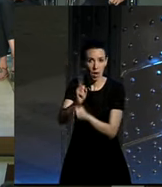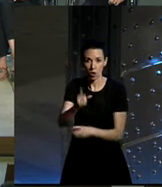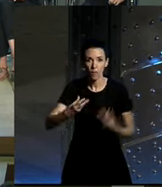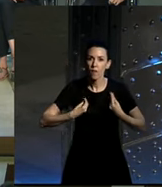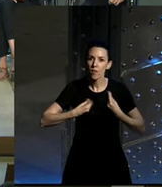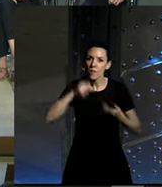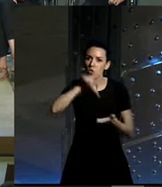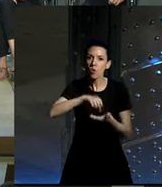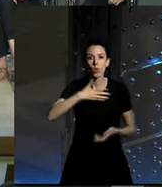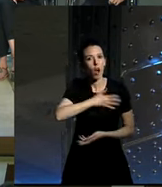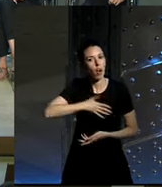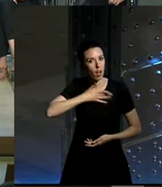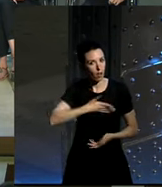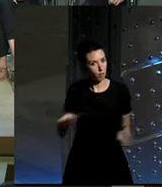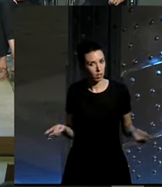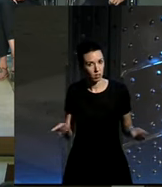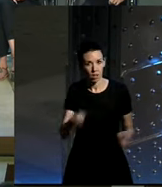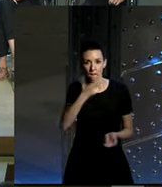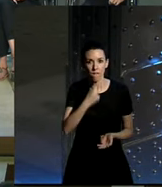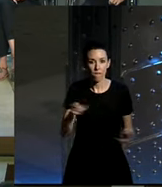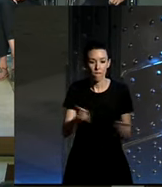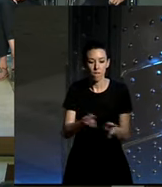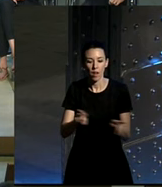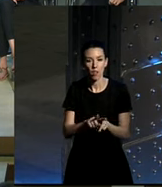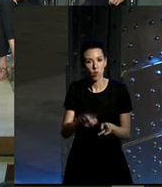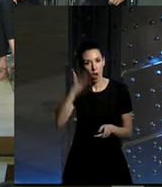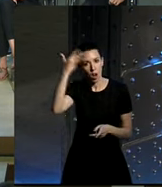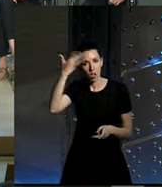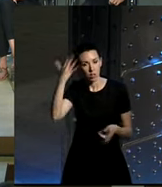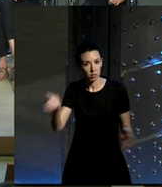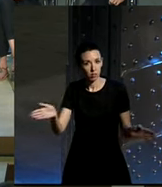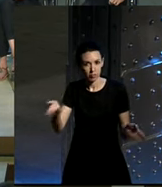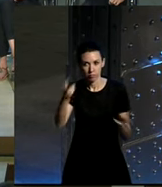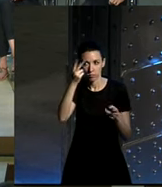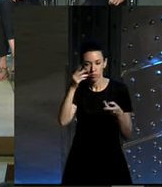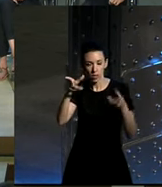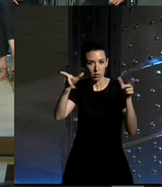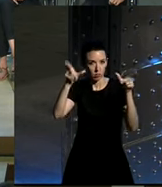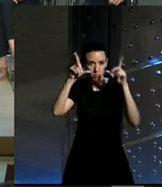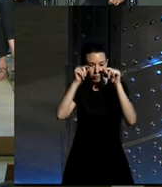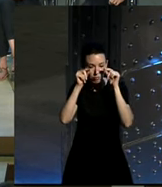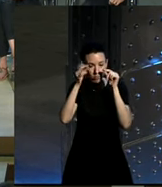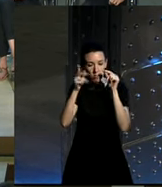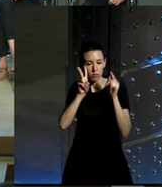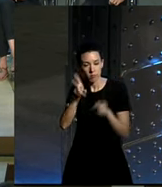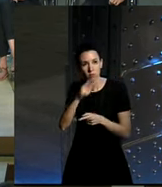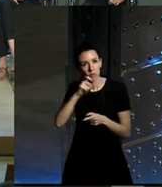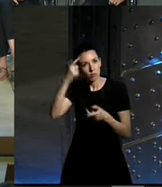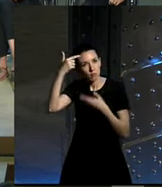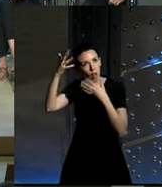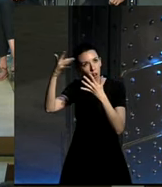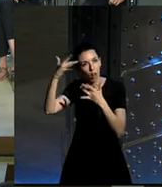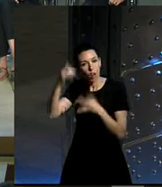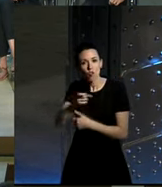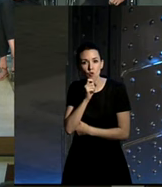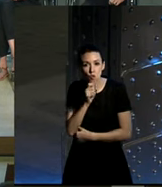agradable ¿sabes? y es tan sencillo como imaginarlo cerrar los ojos y verlo ver lo que tenemos delante y cómo podría ser si